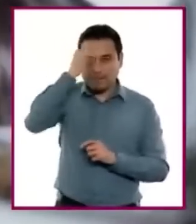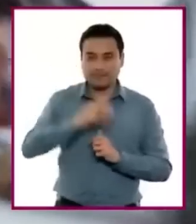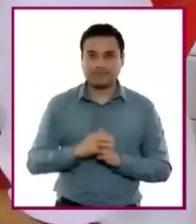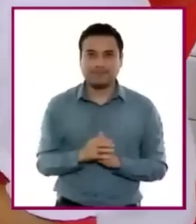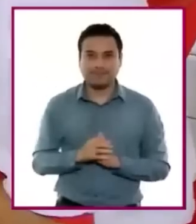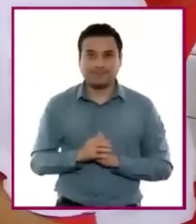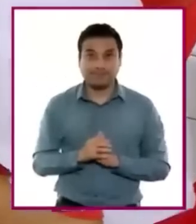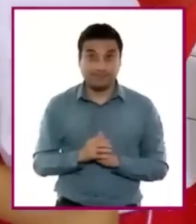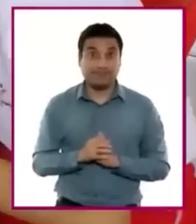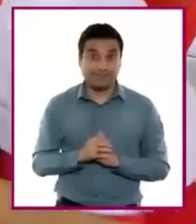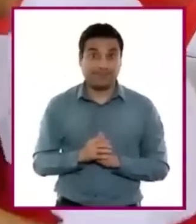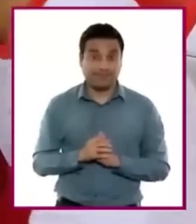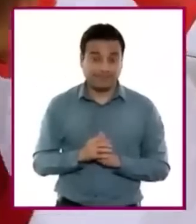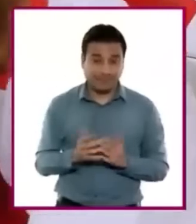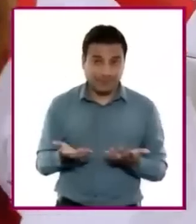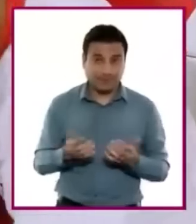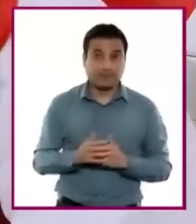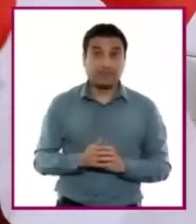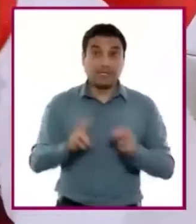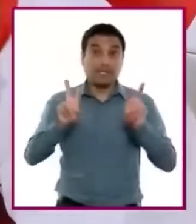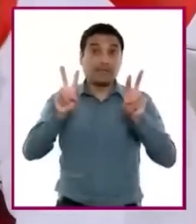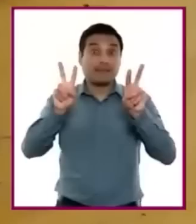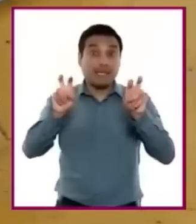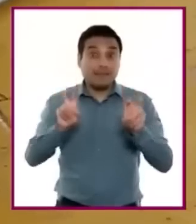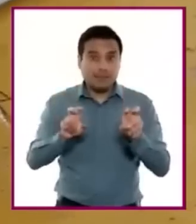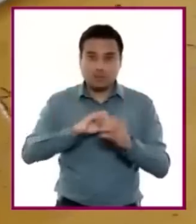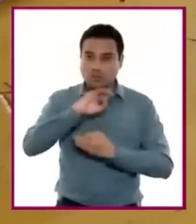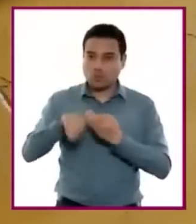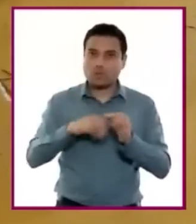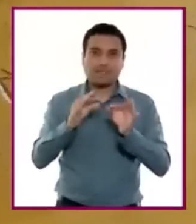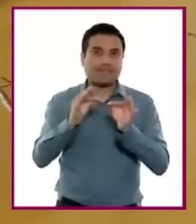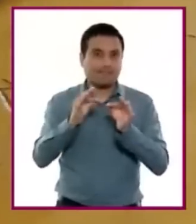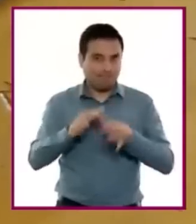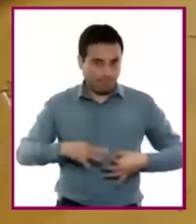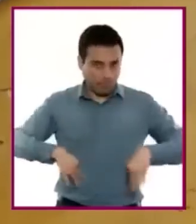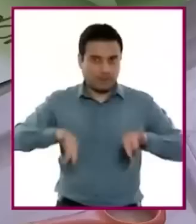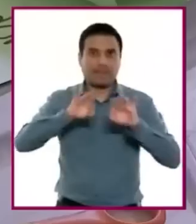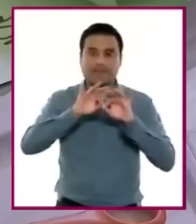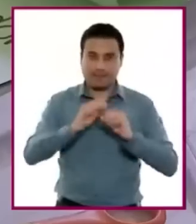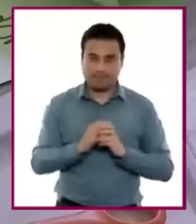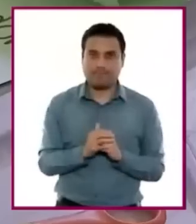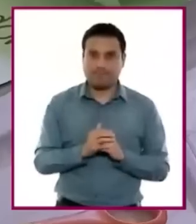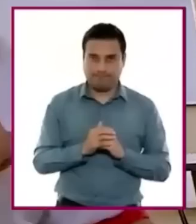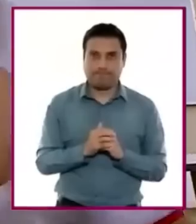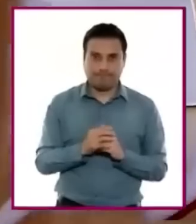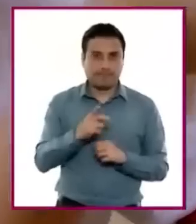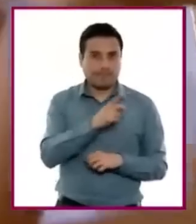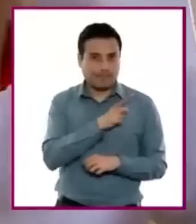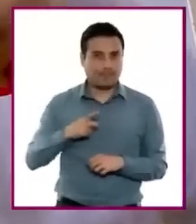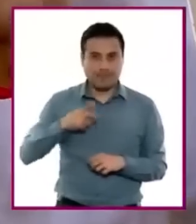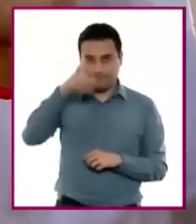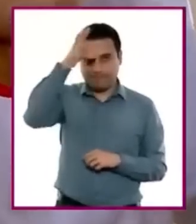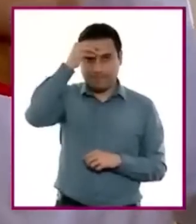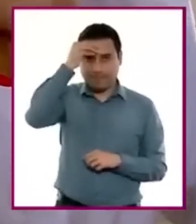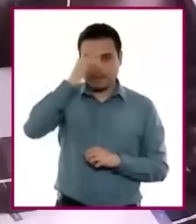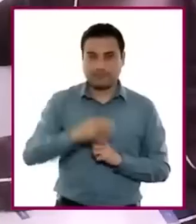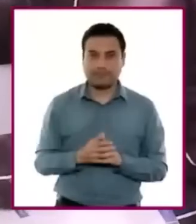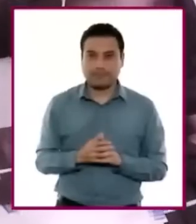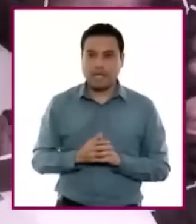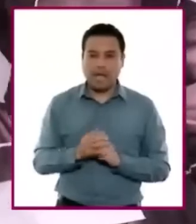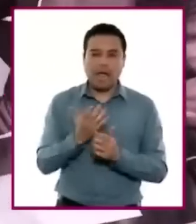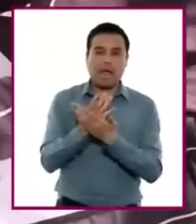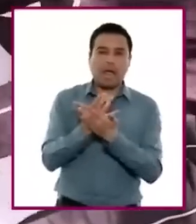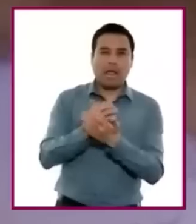atención al aprendizaje de unos contenidos sobre otros hasta que haya dominio de la escritura. Mediante la oralidad,